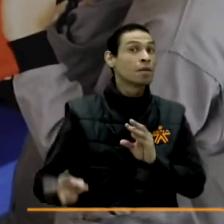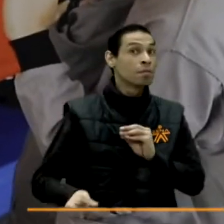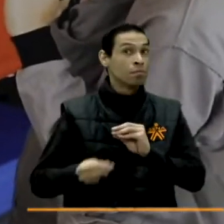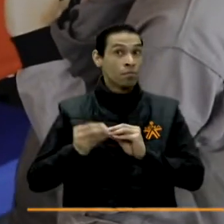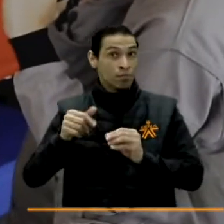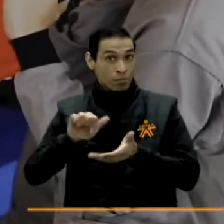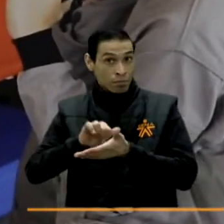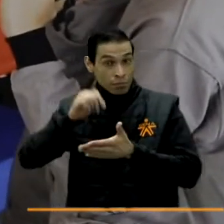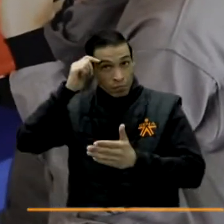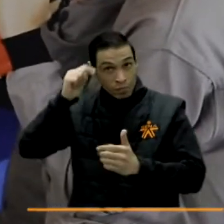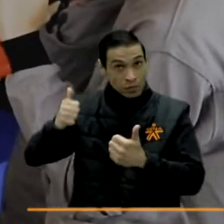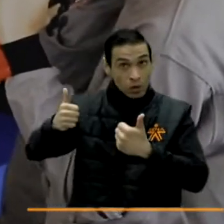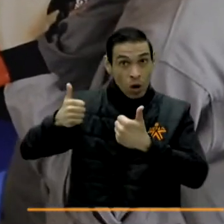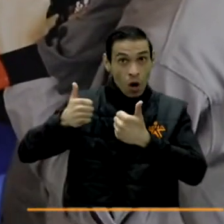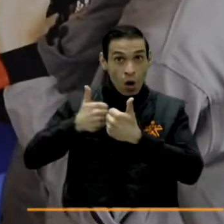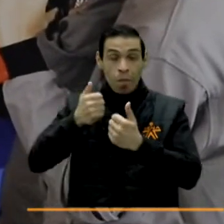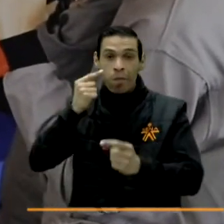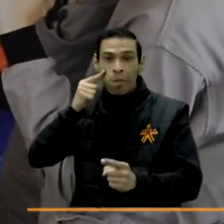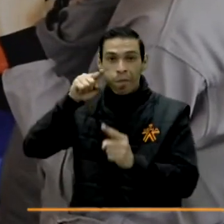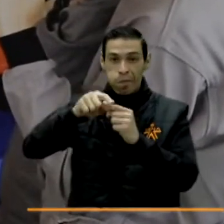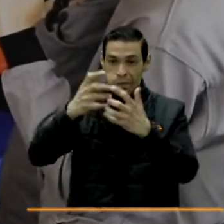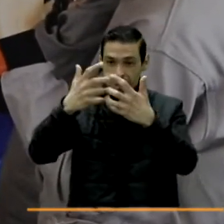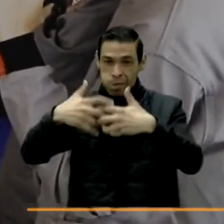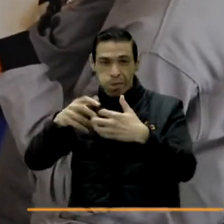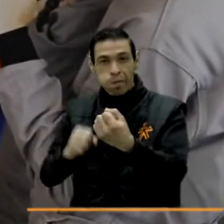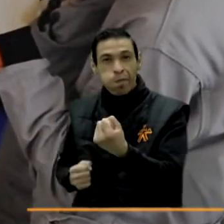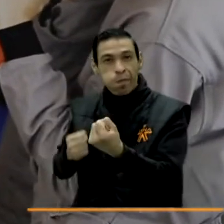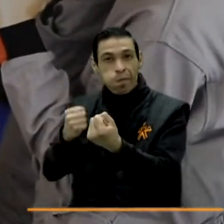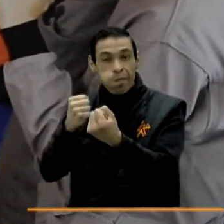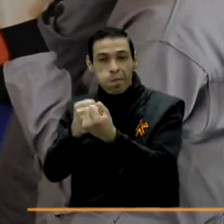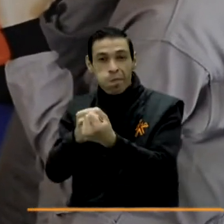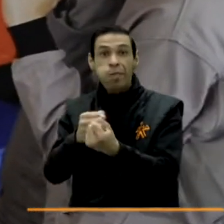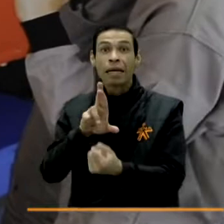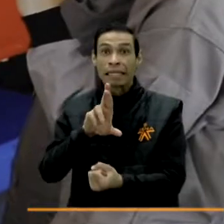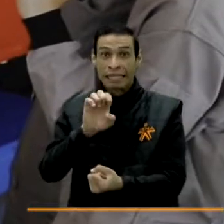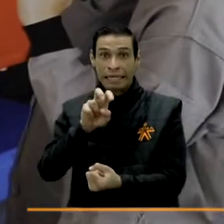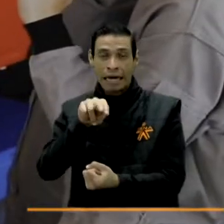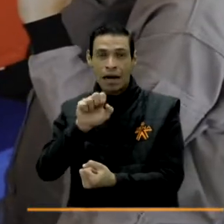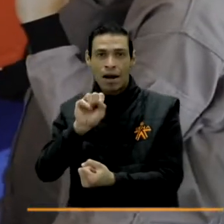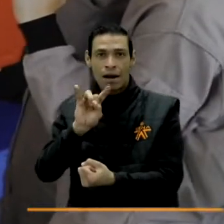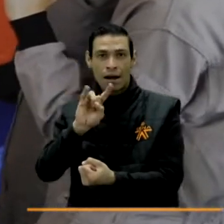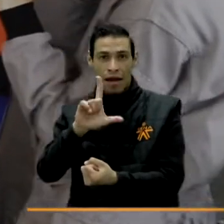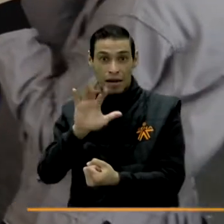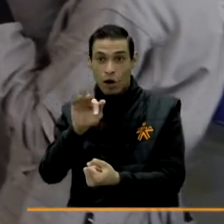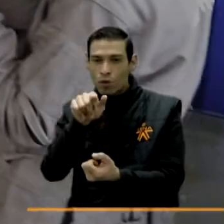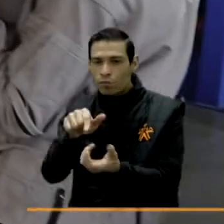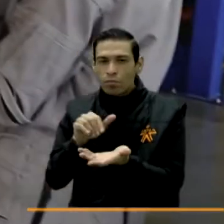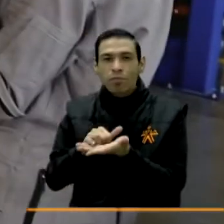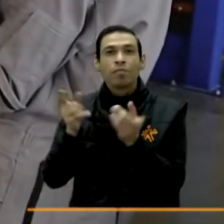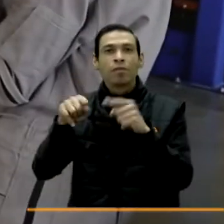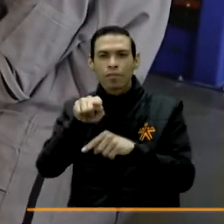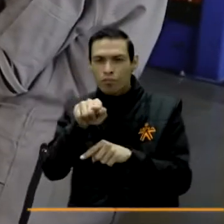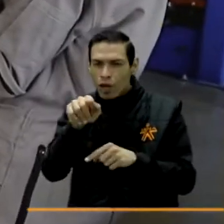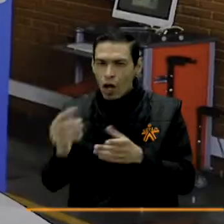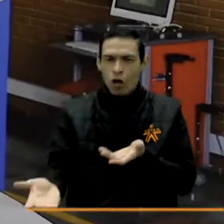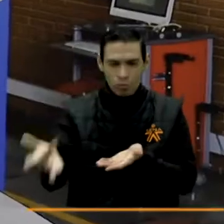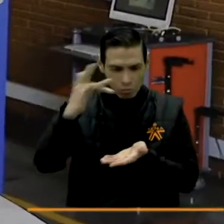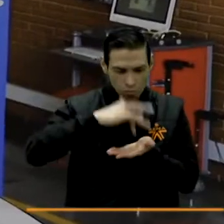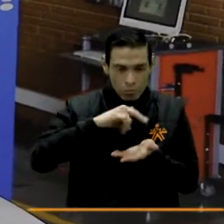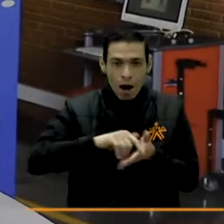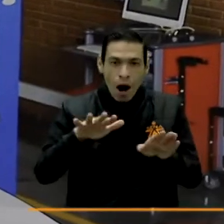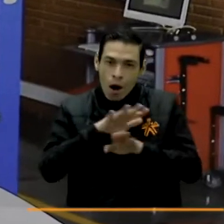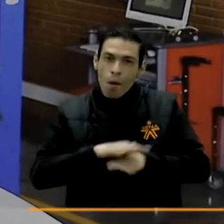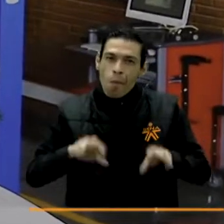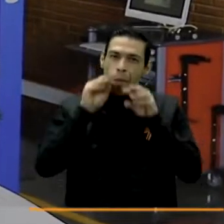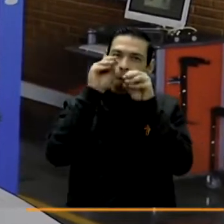Adicionalmente, en este convenio, lo que se pretende es apoyar a la empresa, en este caso a la red de concesionarios Renault, para que ellos se formen en estos